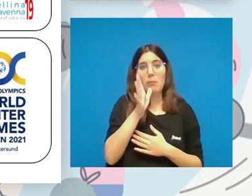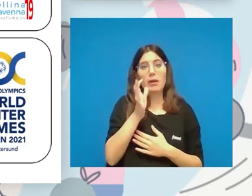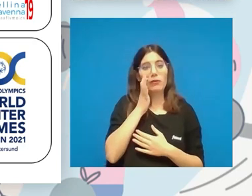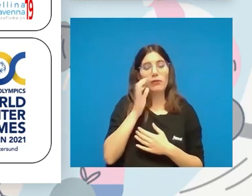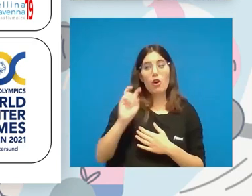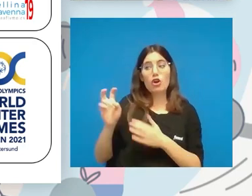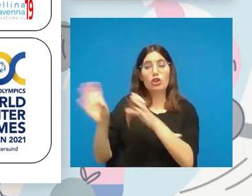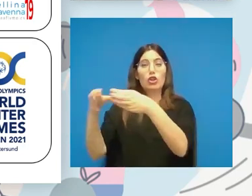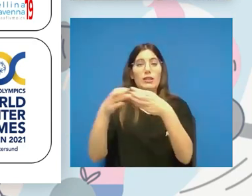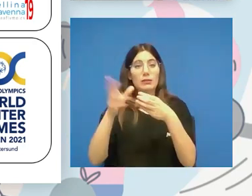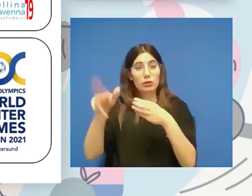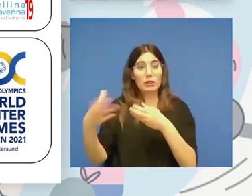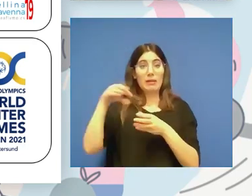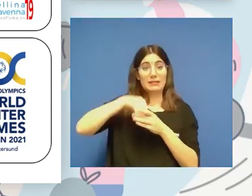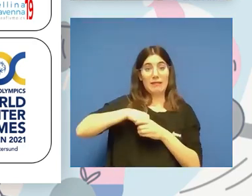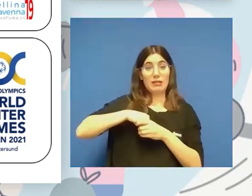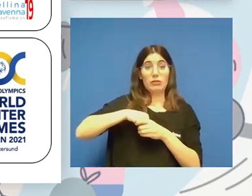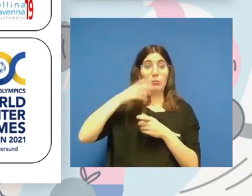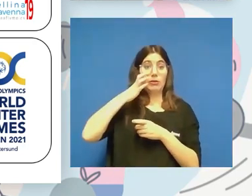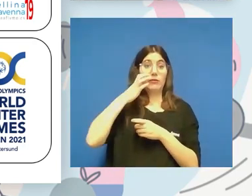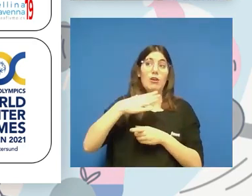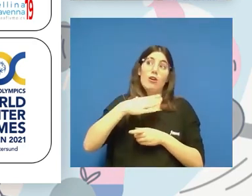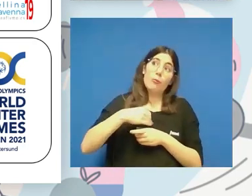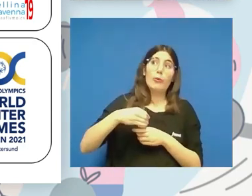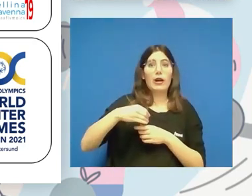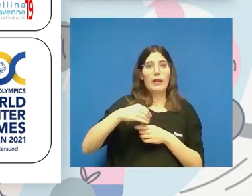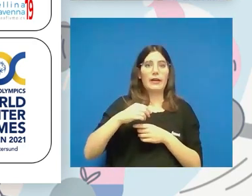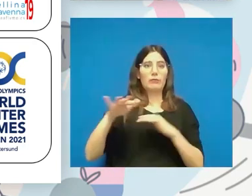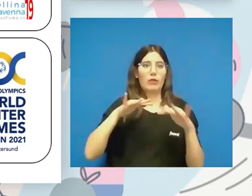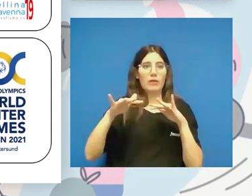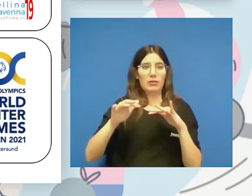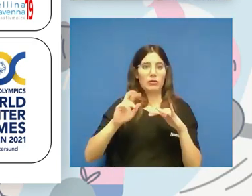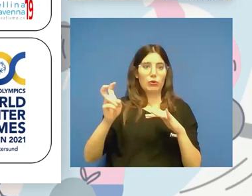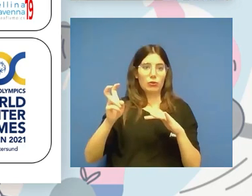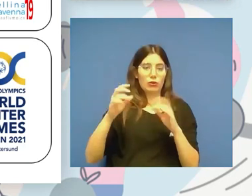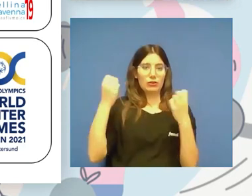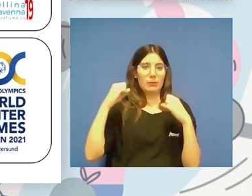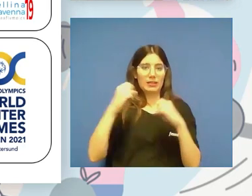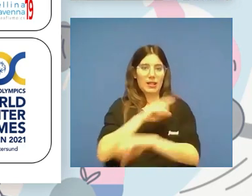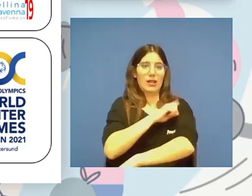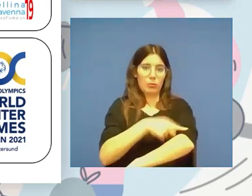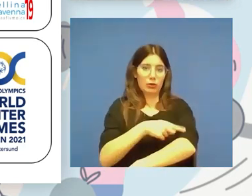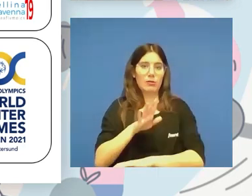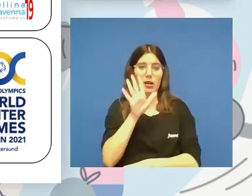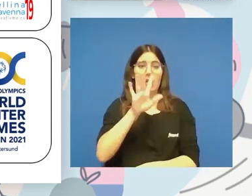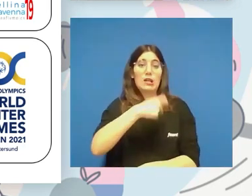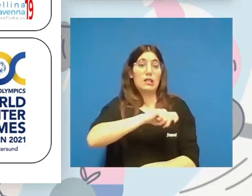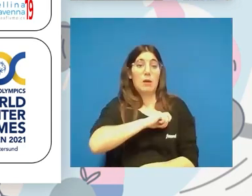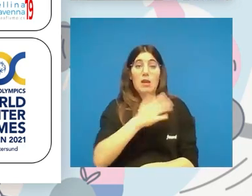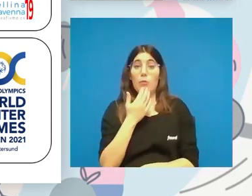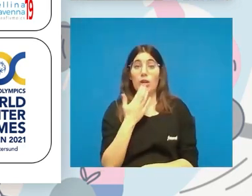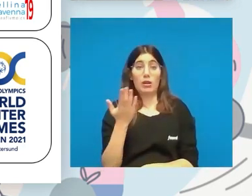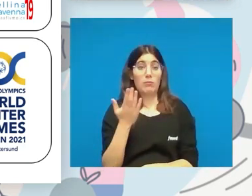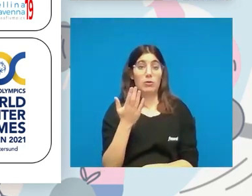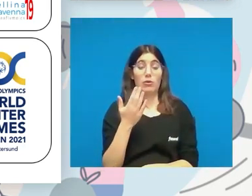están practicando ahí, que a lo mejor no están en la fotografía principal, pero hay un movimiento muy grande de práctica deportiva, que en España, por ejemplo, estamos viendo no solo la